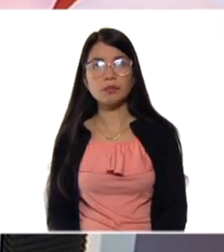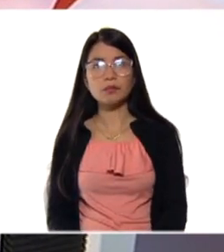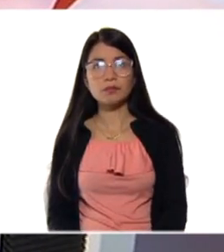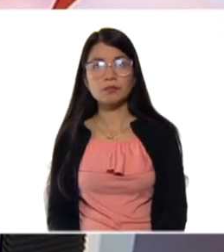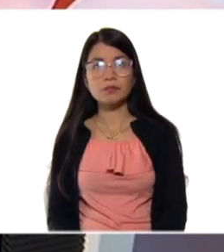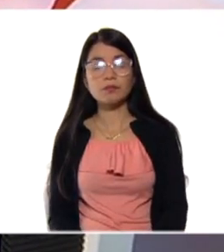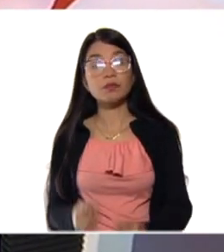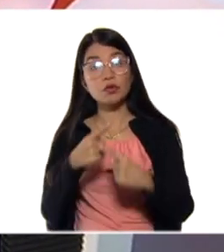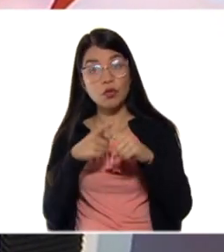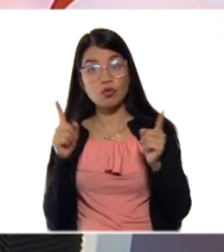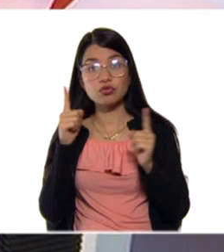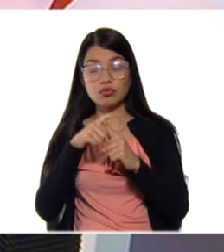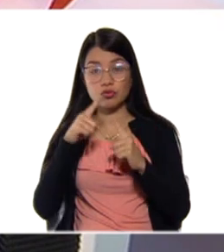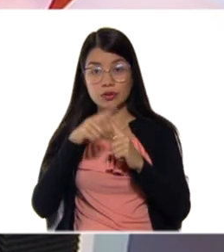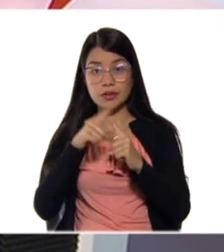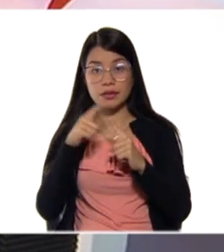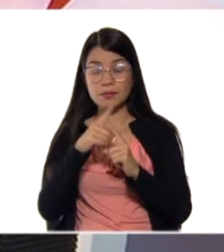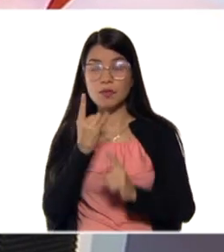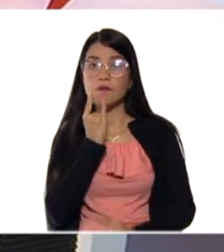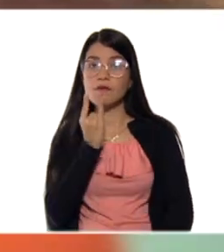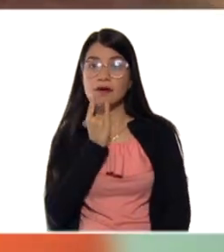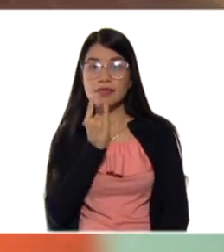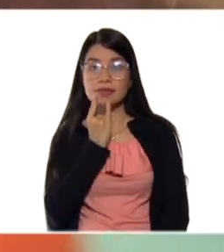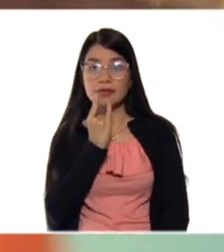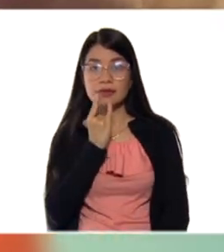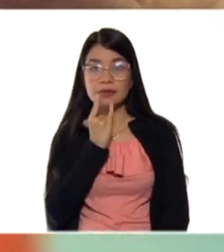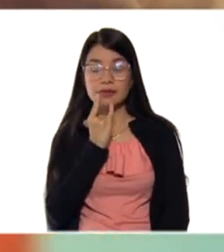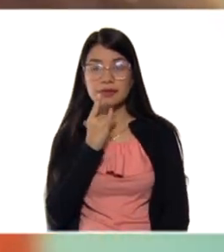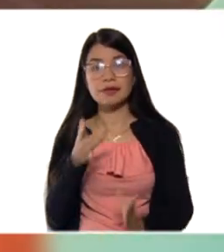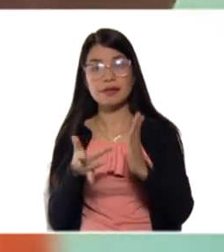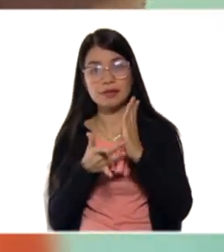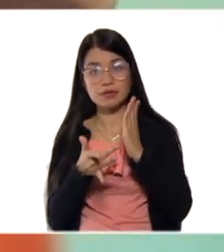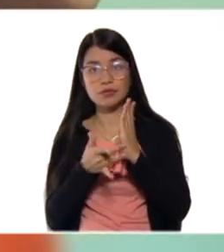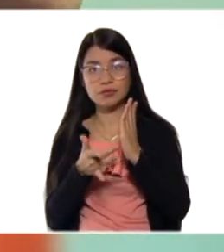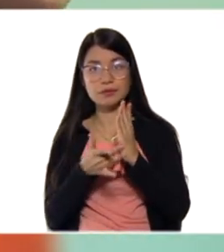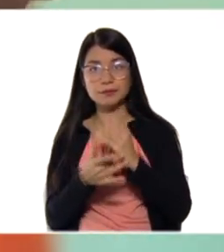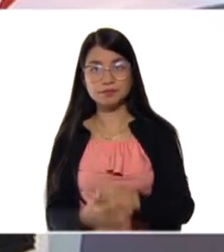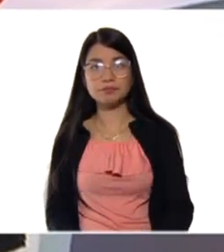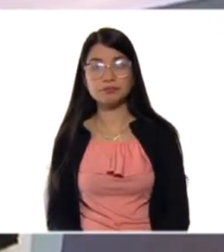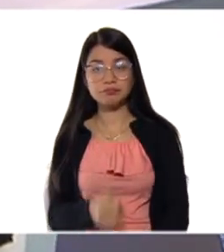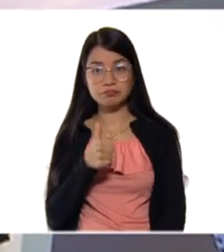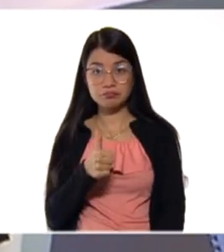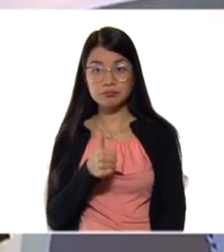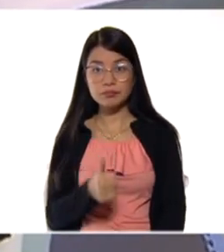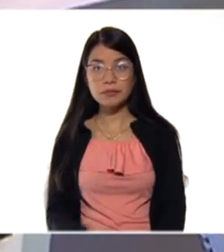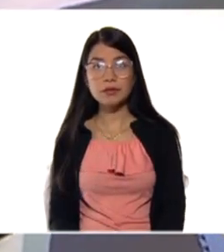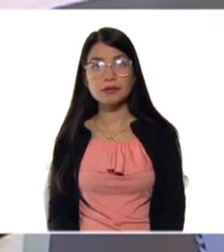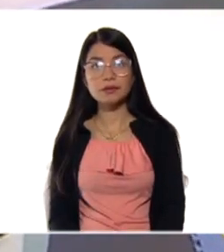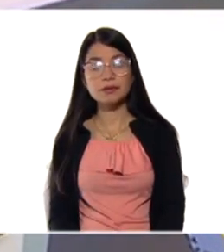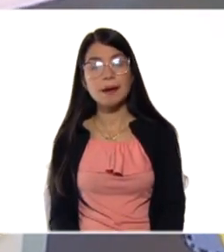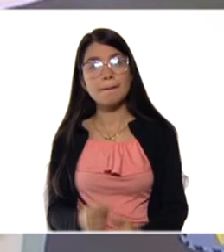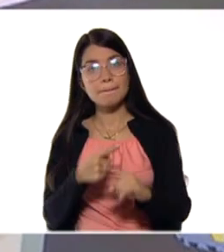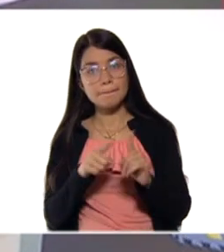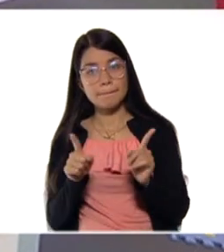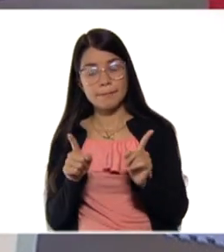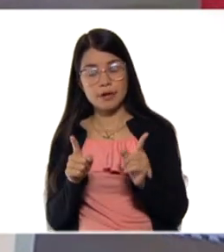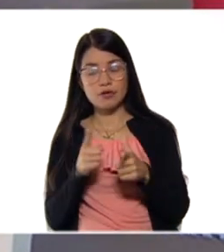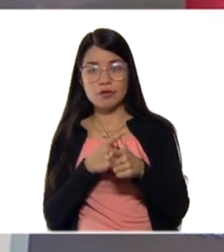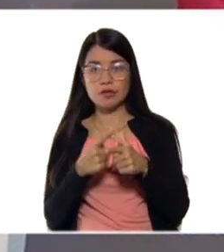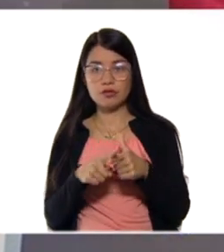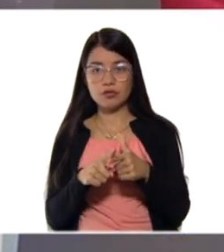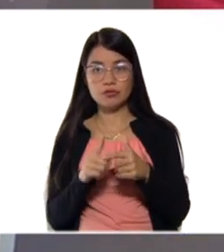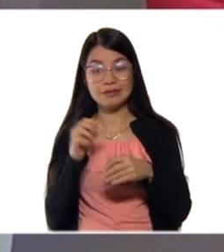batería de dispositivos electrónicos actuales. Muy bien. Pero, entonces,